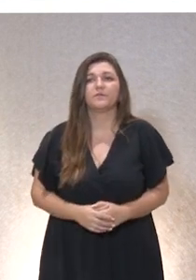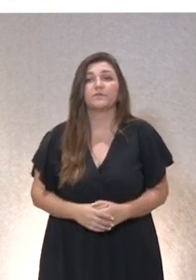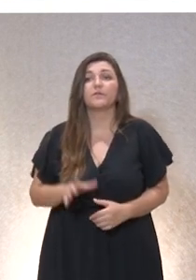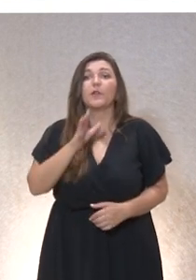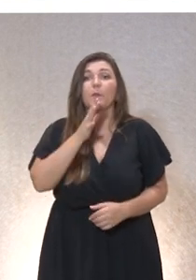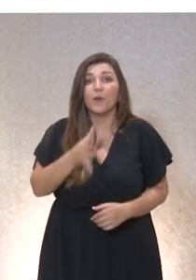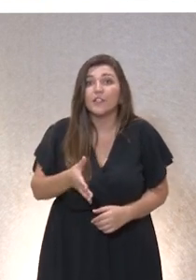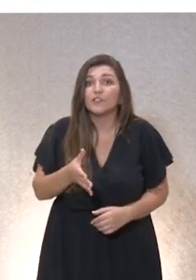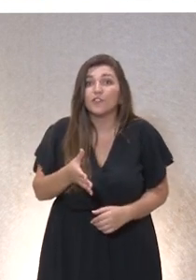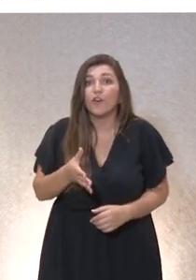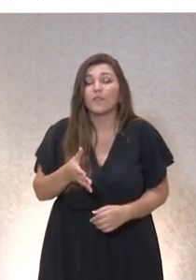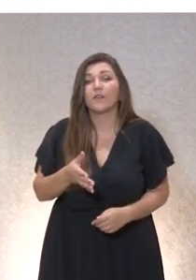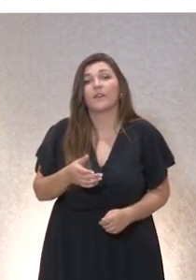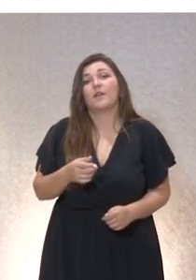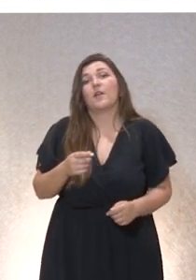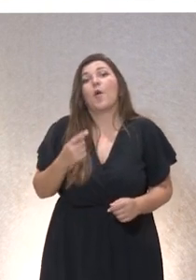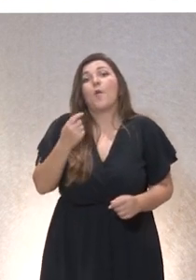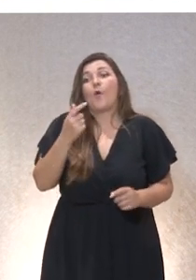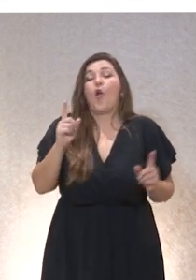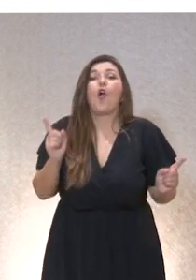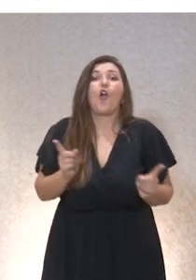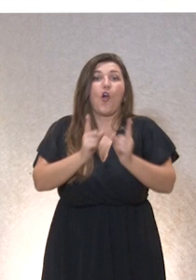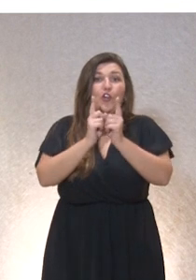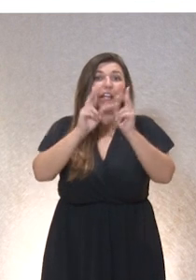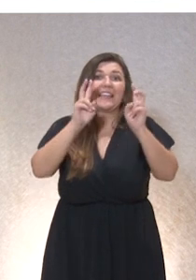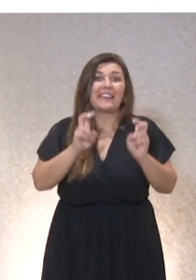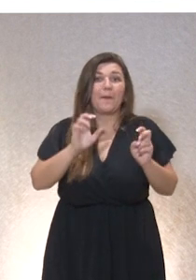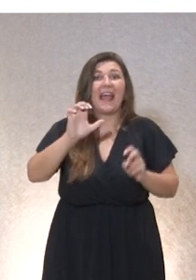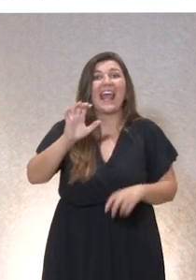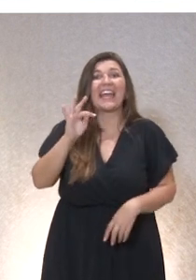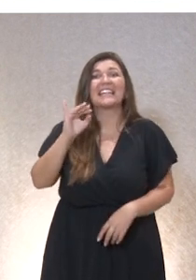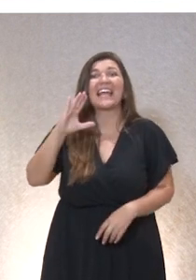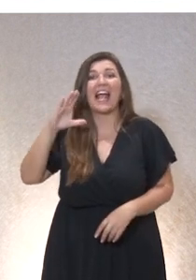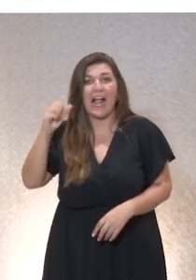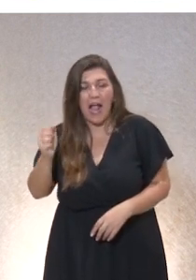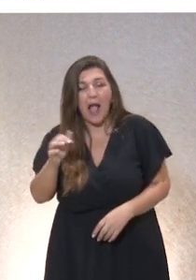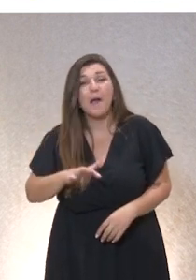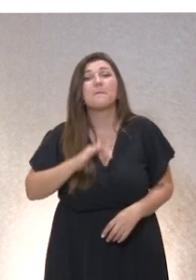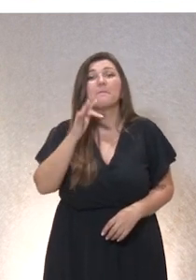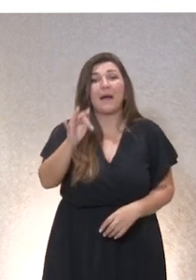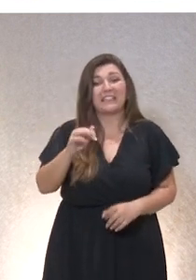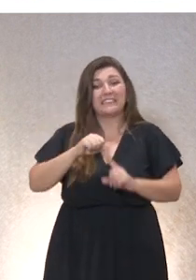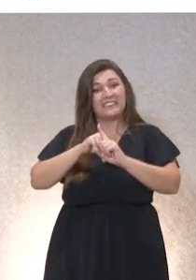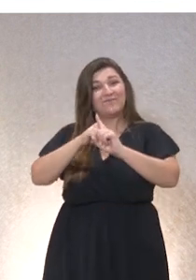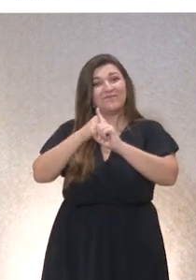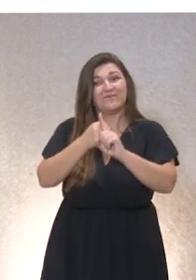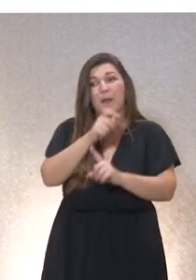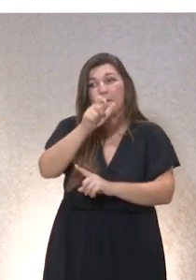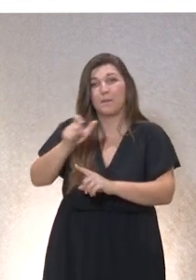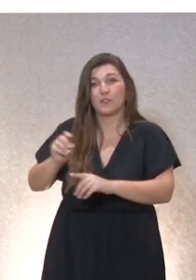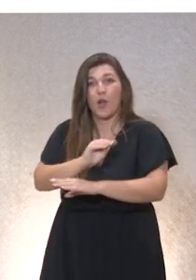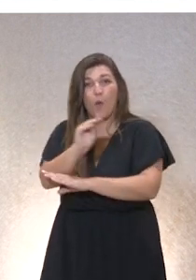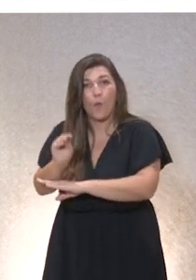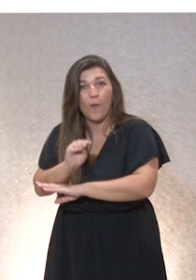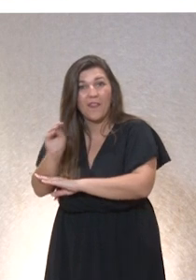Por lo tanto, permitidme este pequeño prólogo respecto a lo que es la ética, la forzosidad del cuidado de los demás. Cuando digo